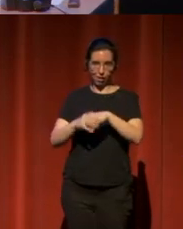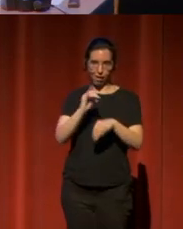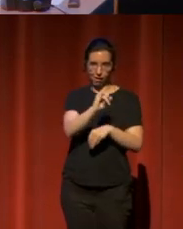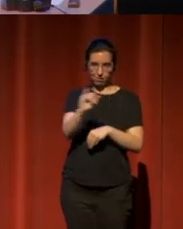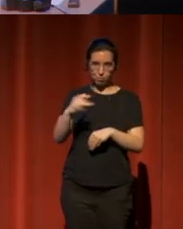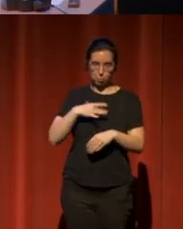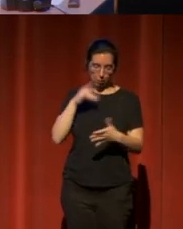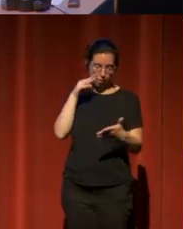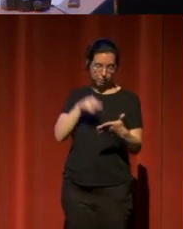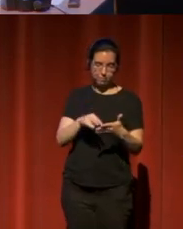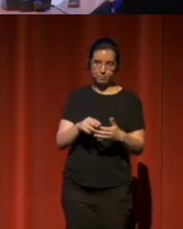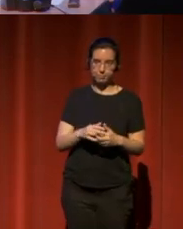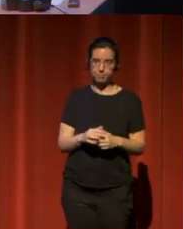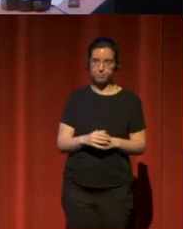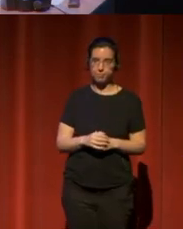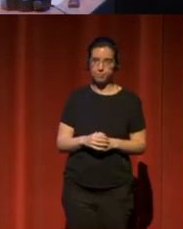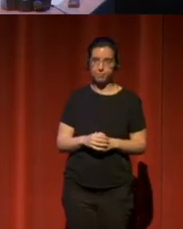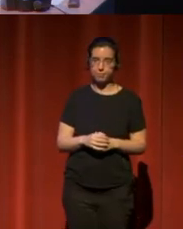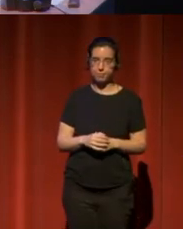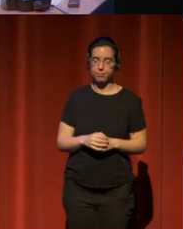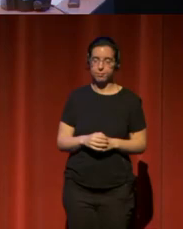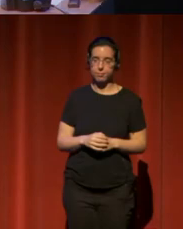que...